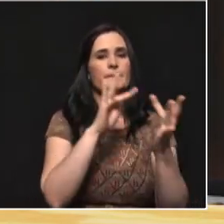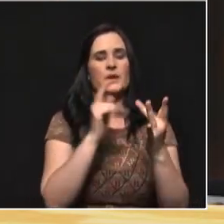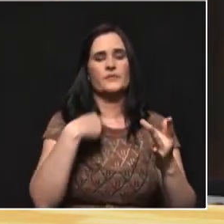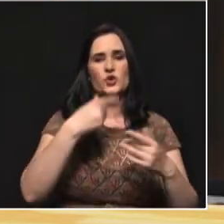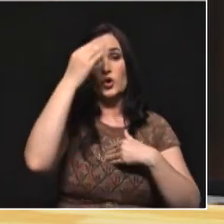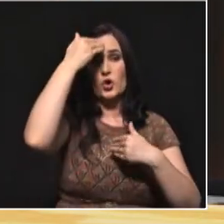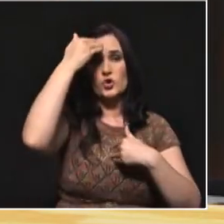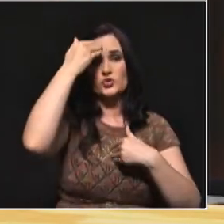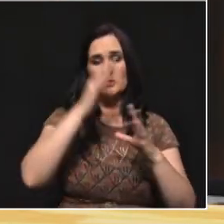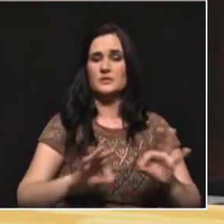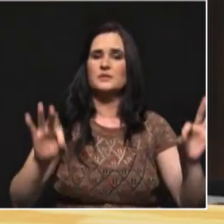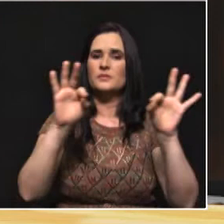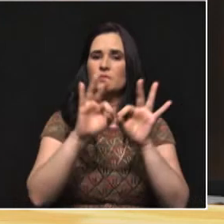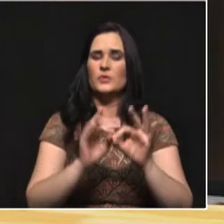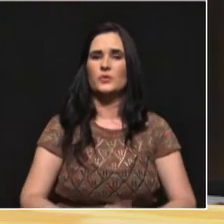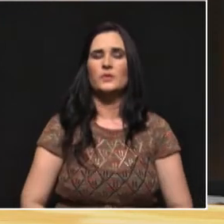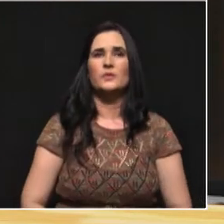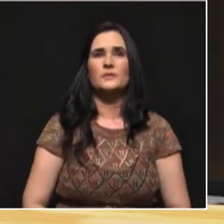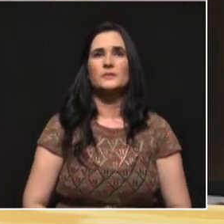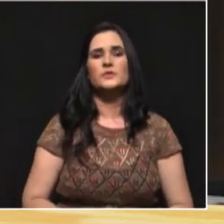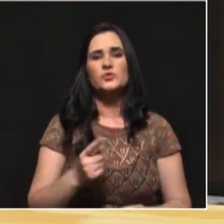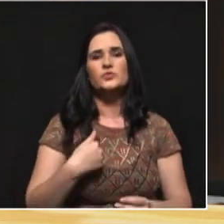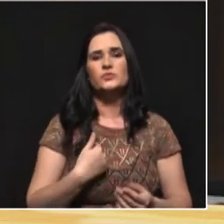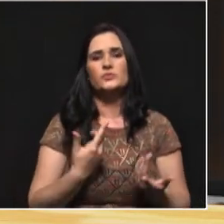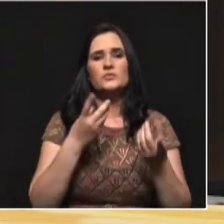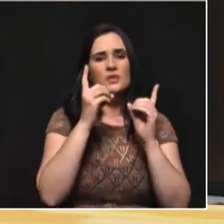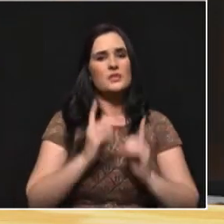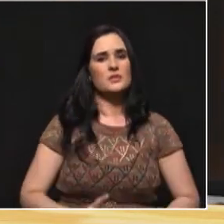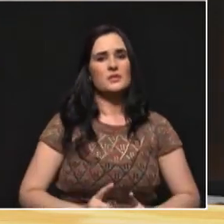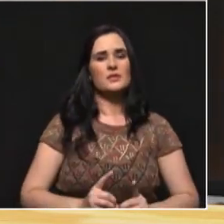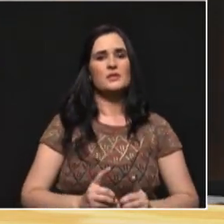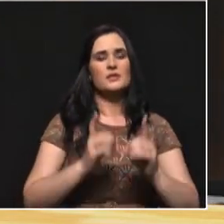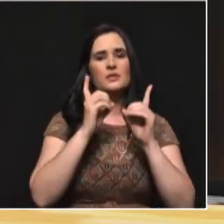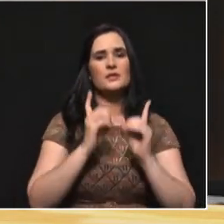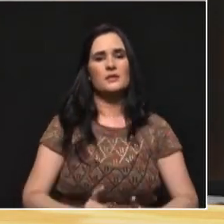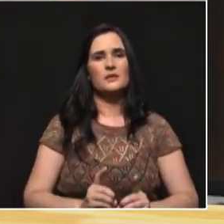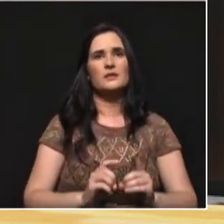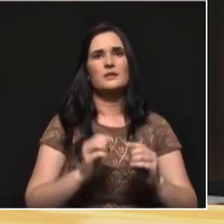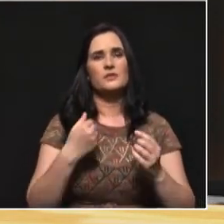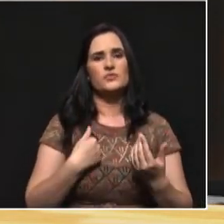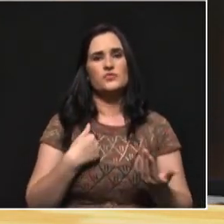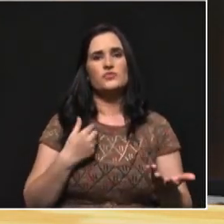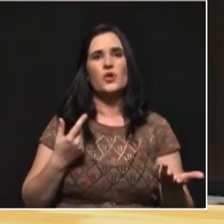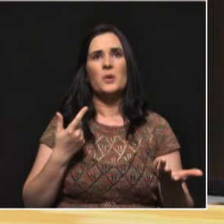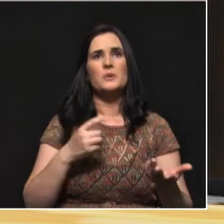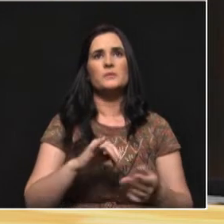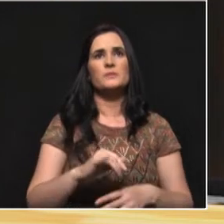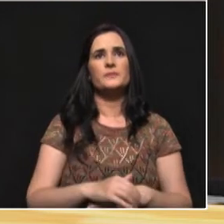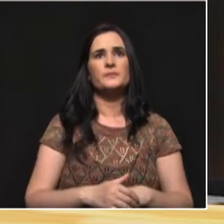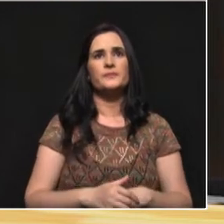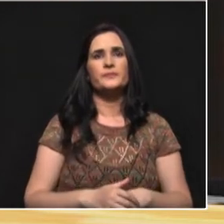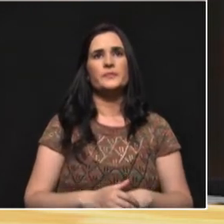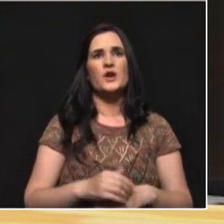y también de tomar una decisión. Y es que voy a tomar una decisión, voy